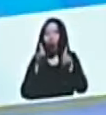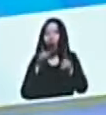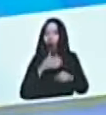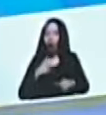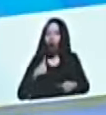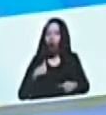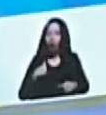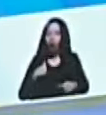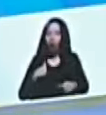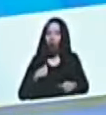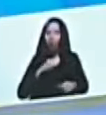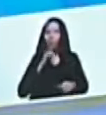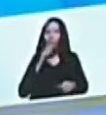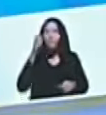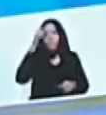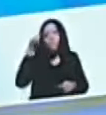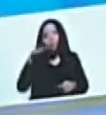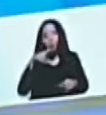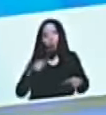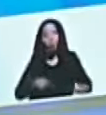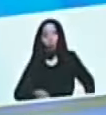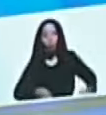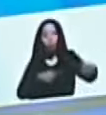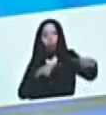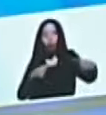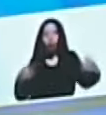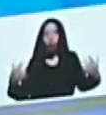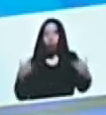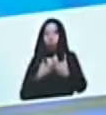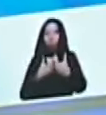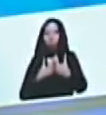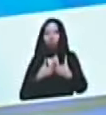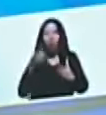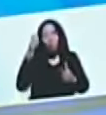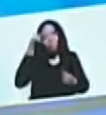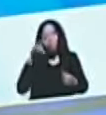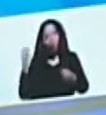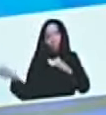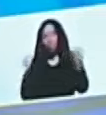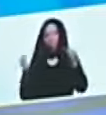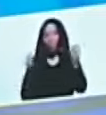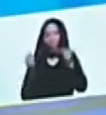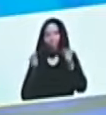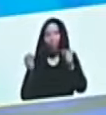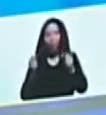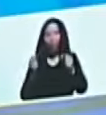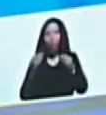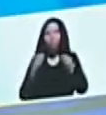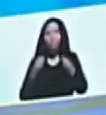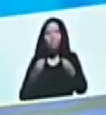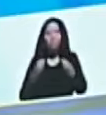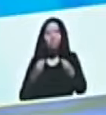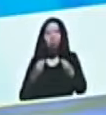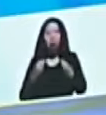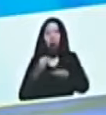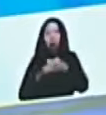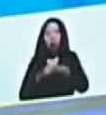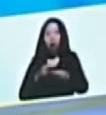poner a un pueblo a enfrentarse, y a matarse entre sí, dividirlo para dominarlo,